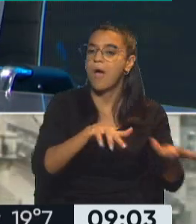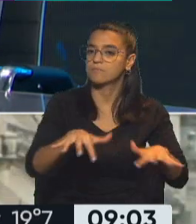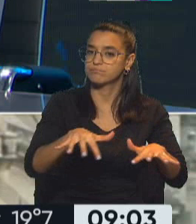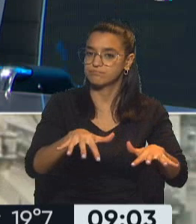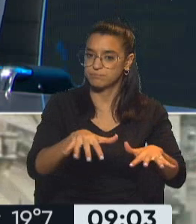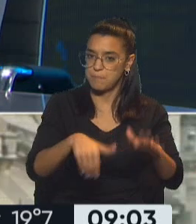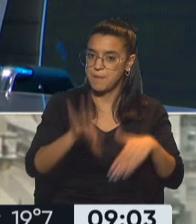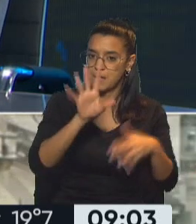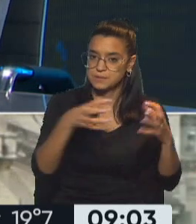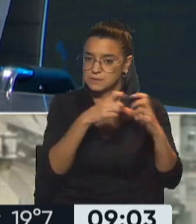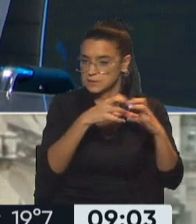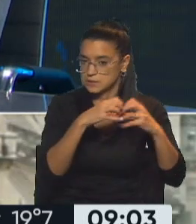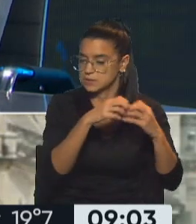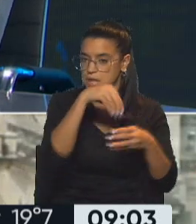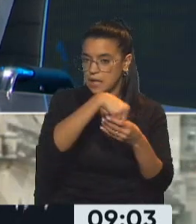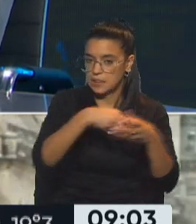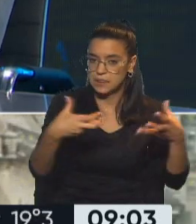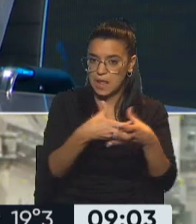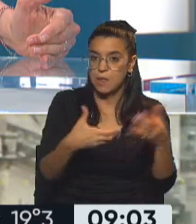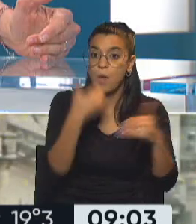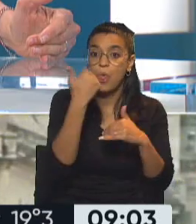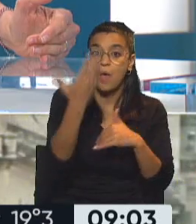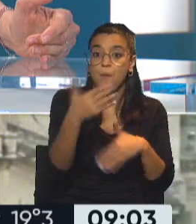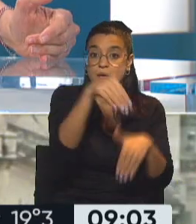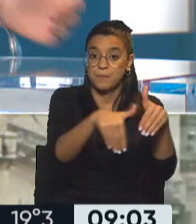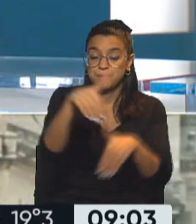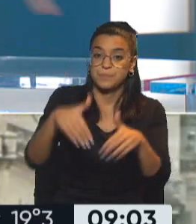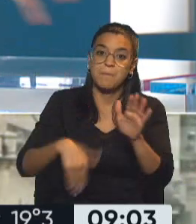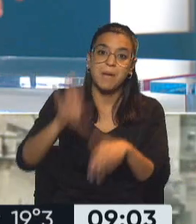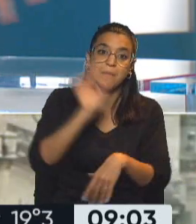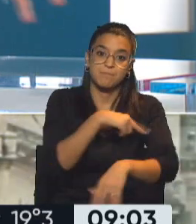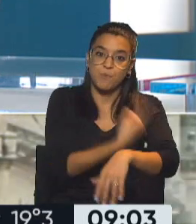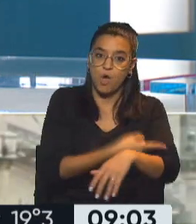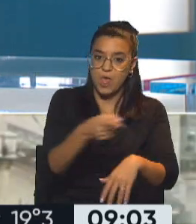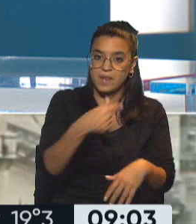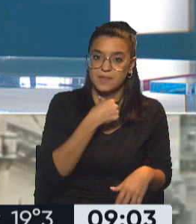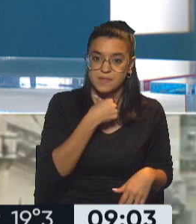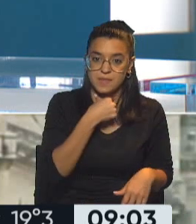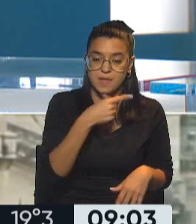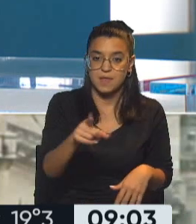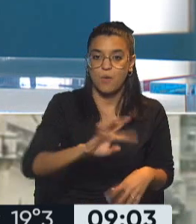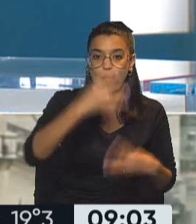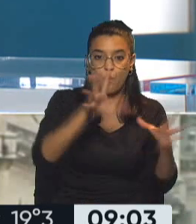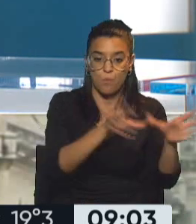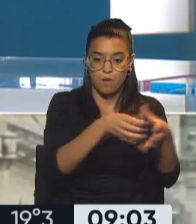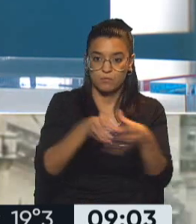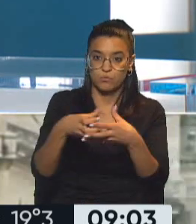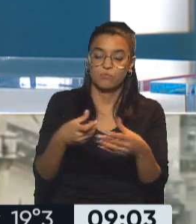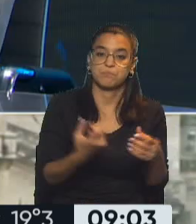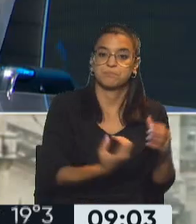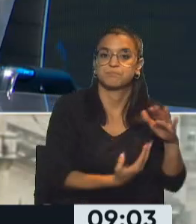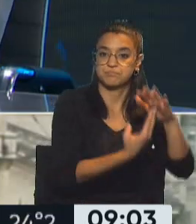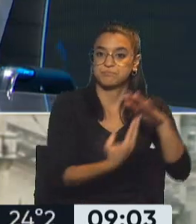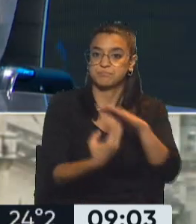mucho más la interna. Porque después vienen las presidenciales, que probablemente es el mayor poder que puedan querer las cuatro cabezas que nombré. Claro, claro,